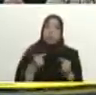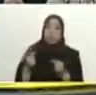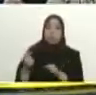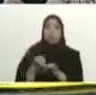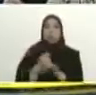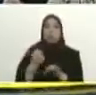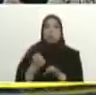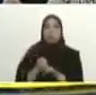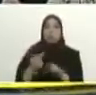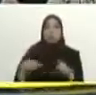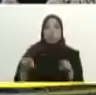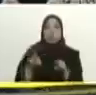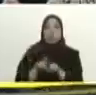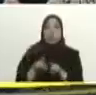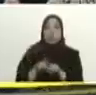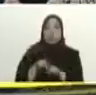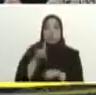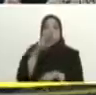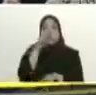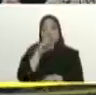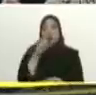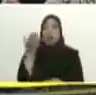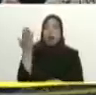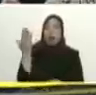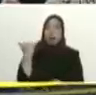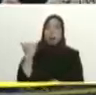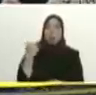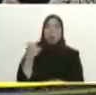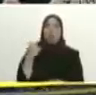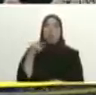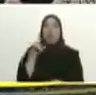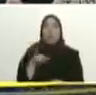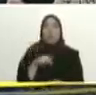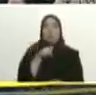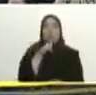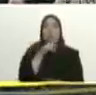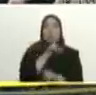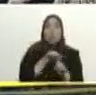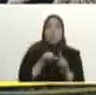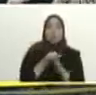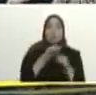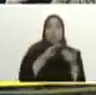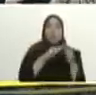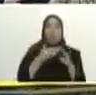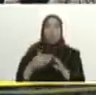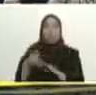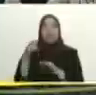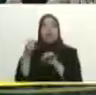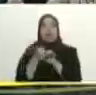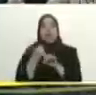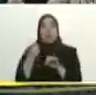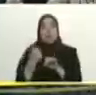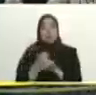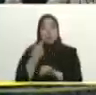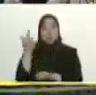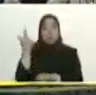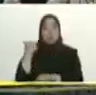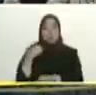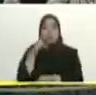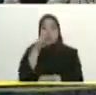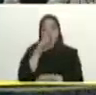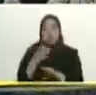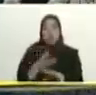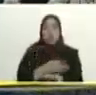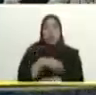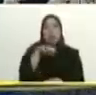específicas ellos incluso han levantado un mapa de riesgo de la propia comunidad así como ellos lo han trabajado lo hemos hecho a lo largo y ancho de todo